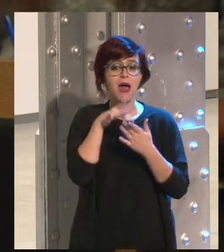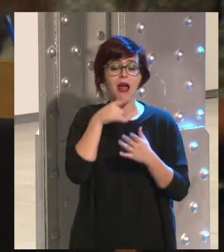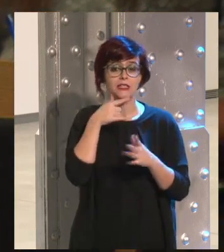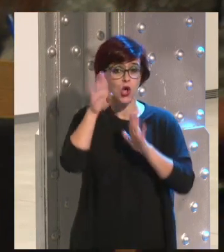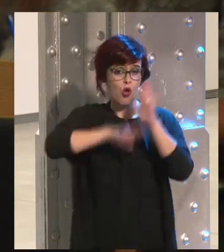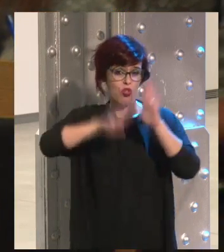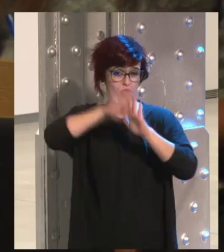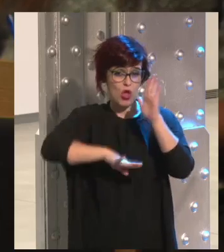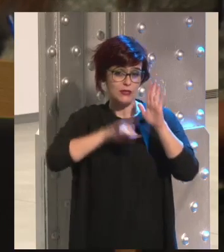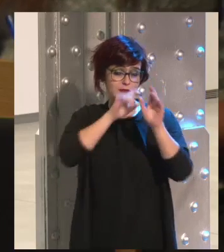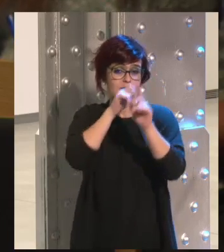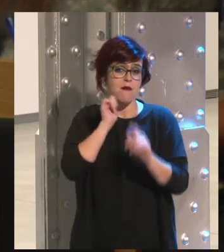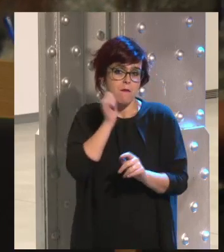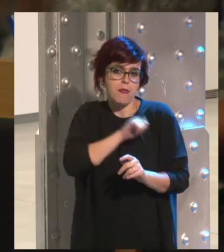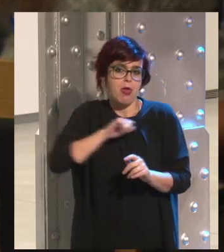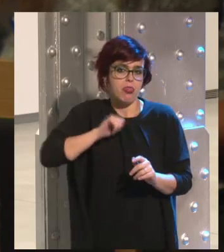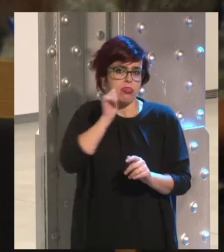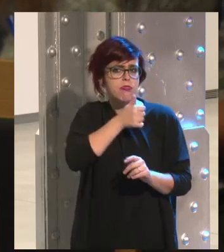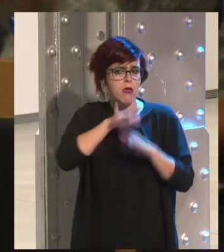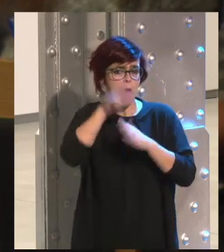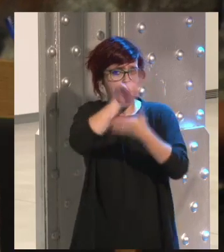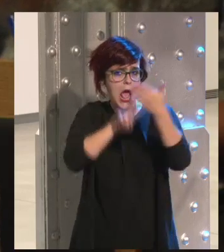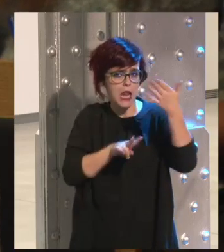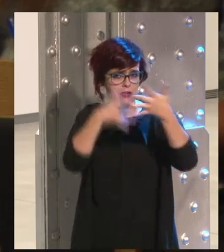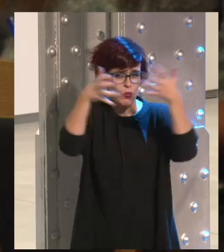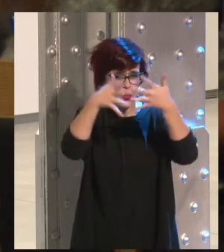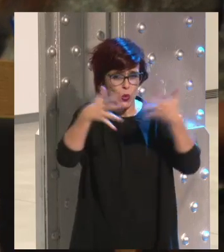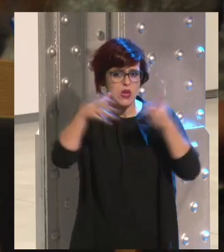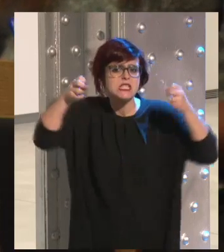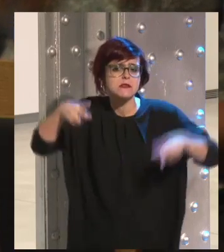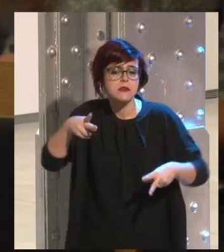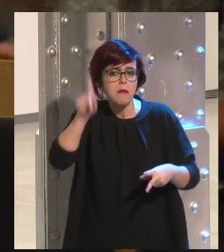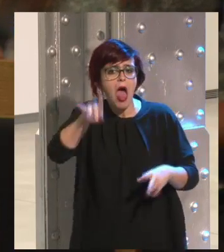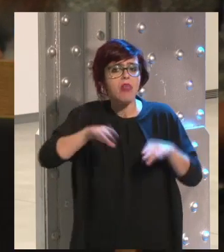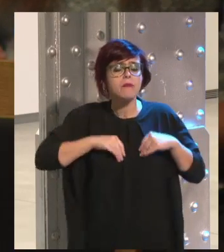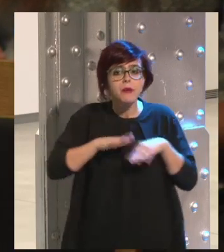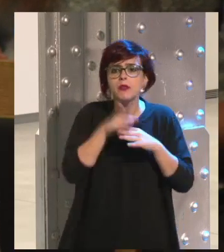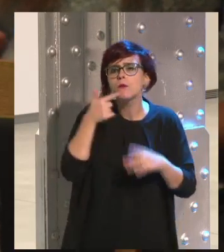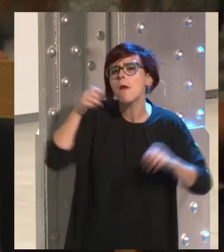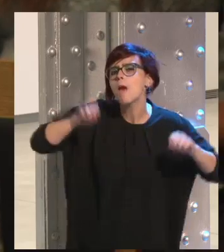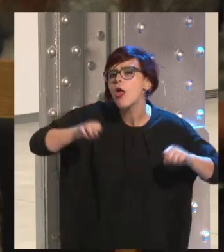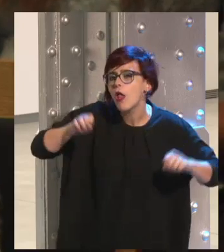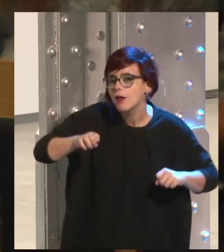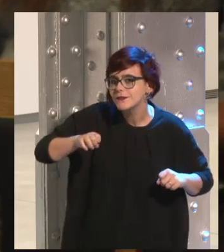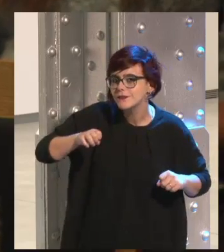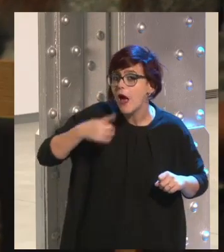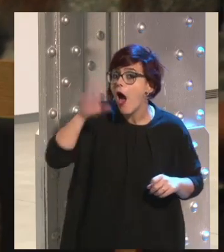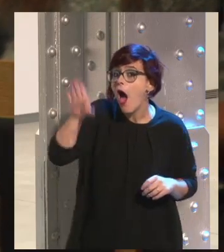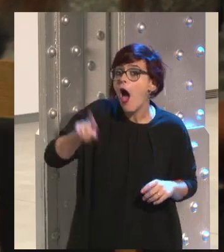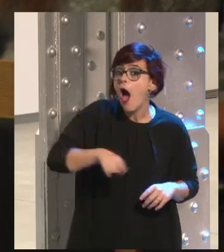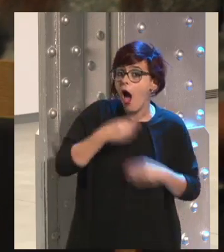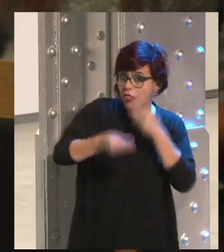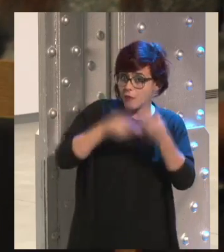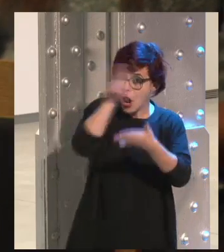cláusulas o políticas de privacidad sin leer, ¿no? Y mi pregunta es, ¿y los mayores lo hacemos? O sea, yo hablo por mí,